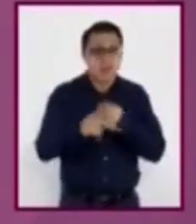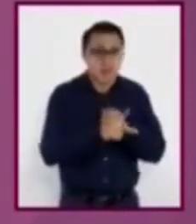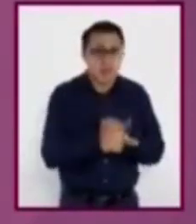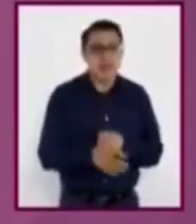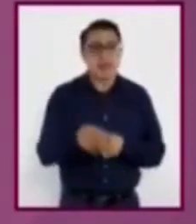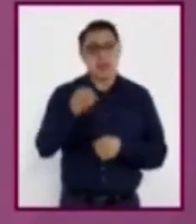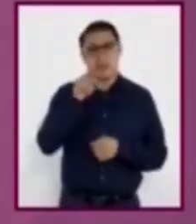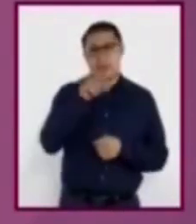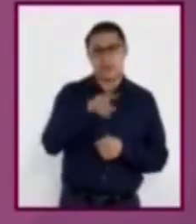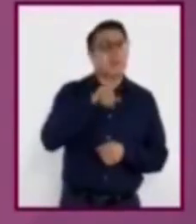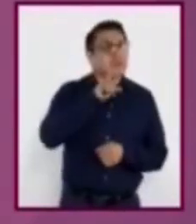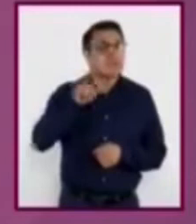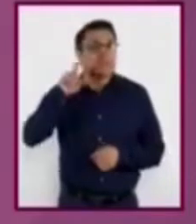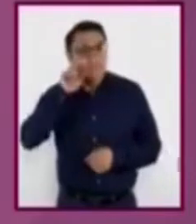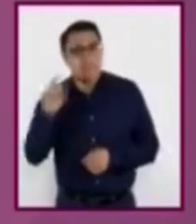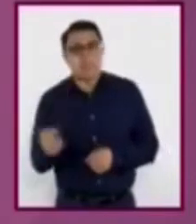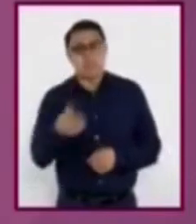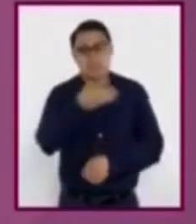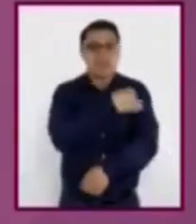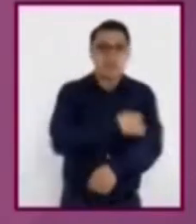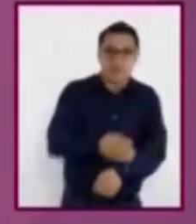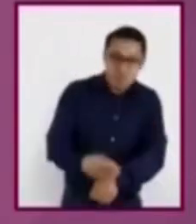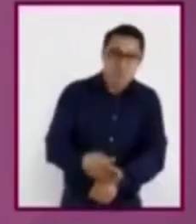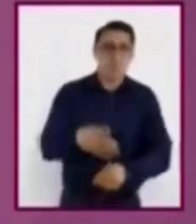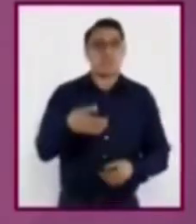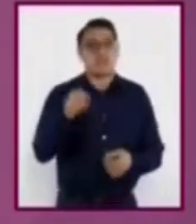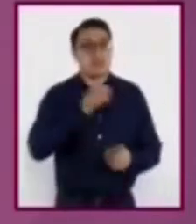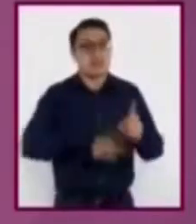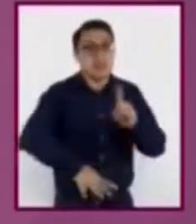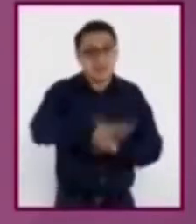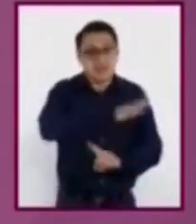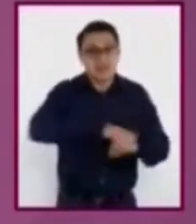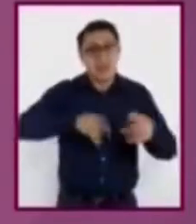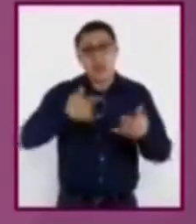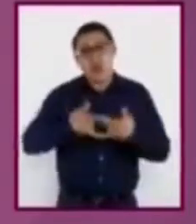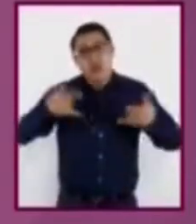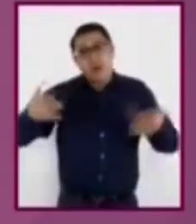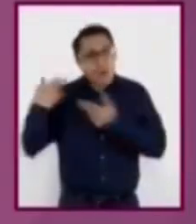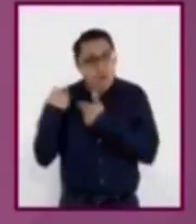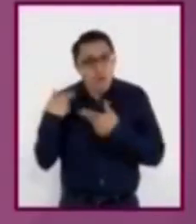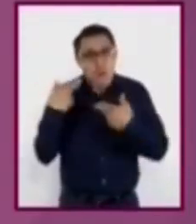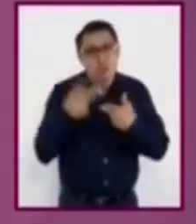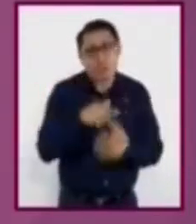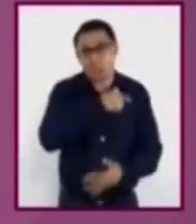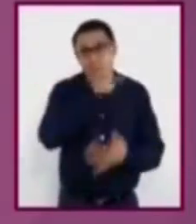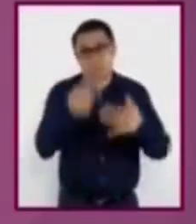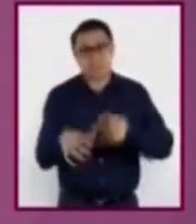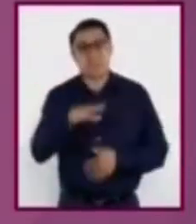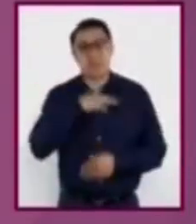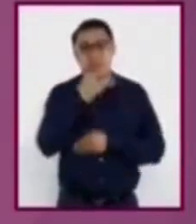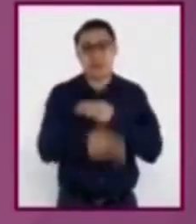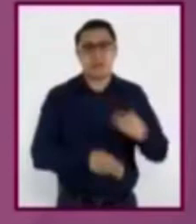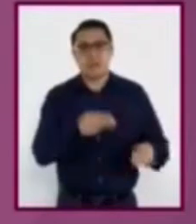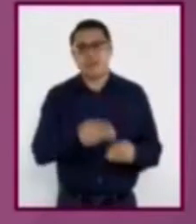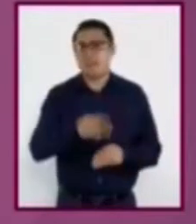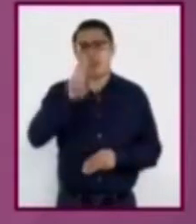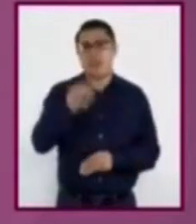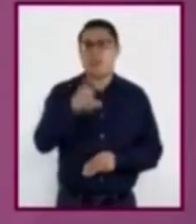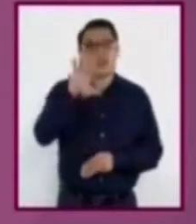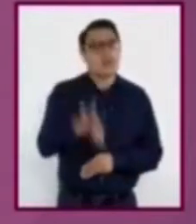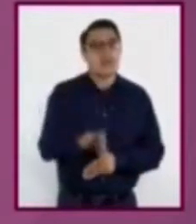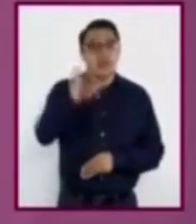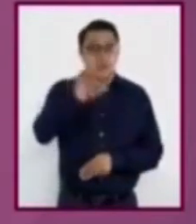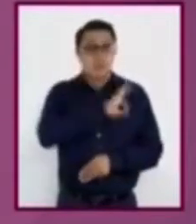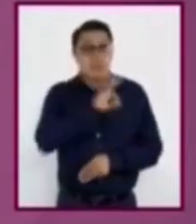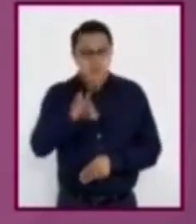sexo determinado, en un tipo de familia determinada, con unas circunstancias históricas. Es decir, estamos en un mundo que no hemos elegido y en el